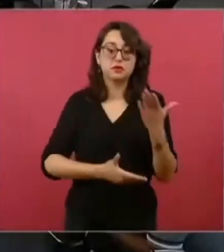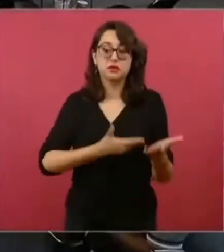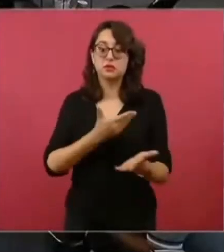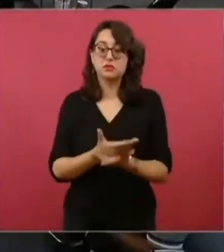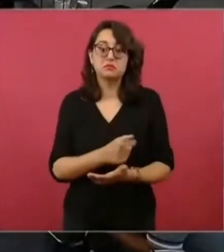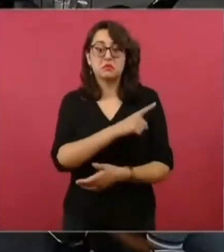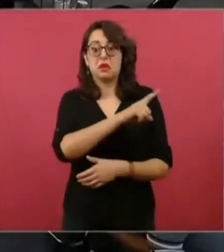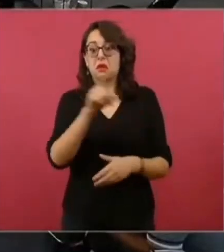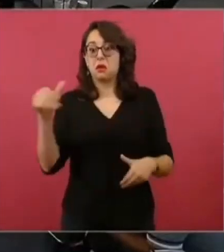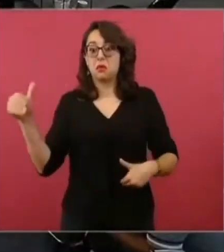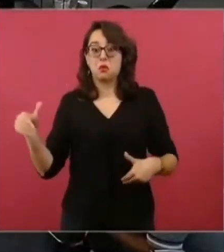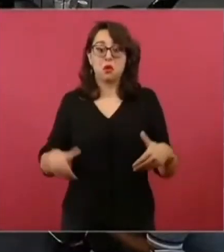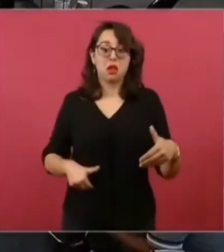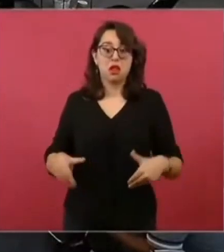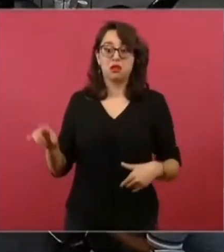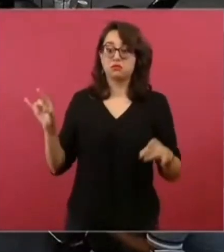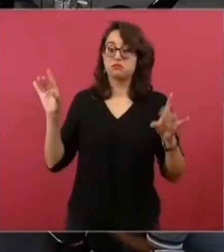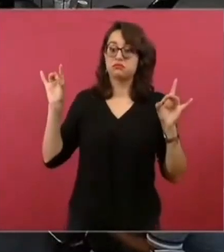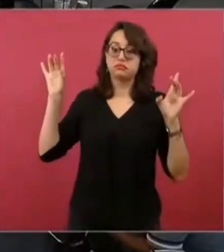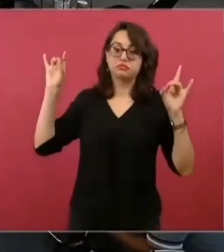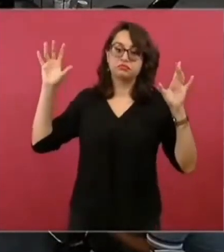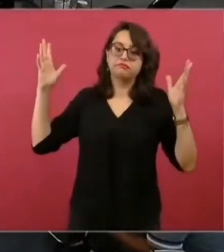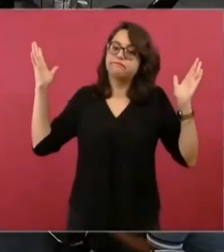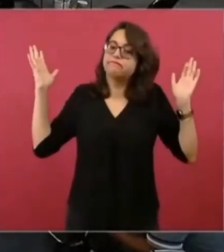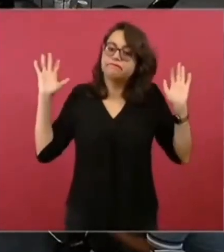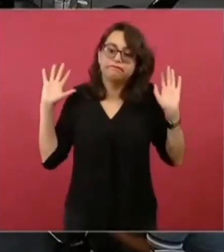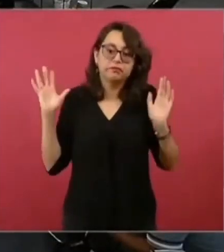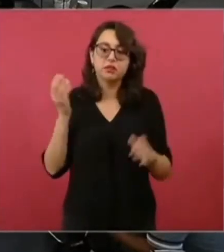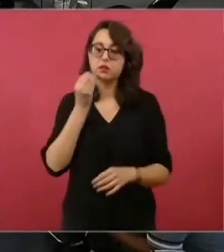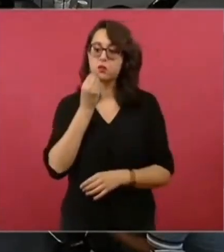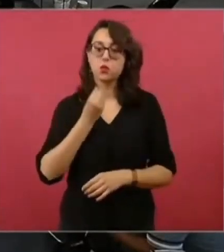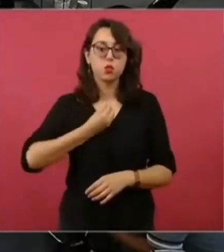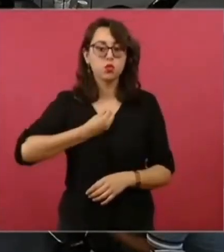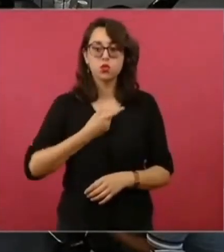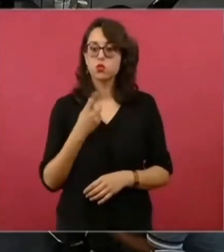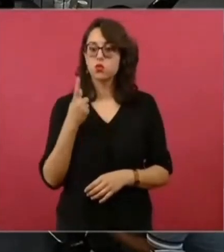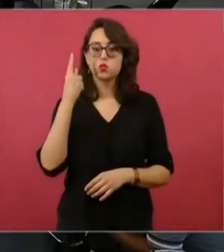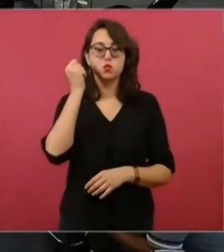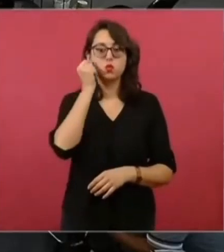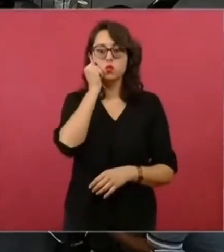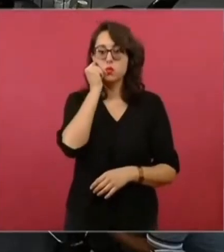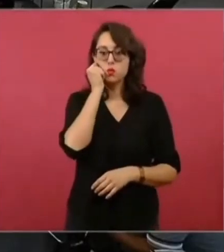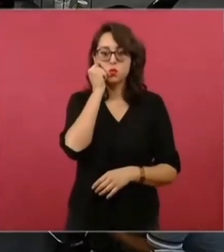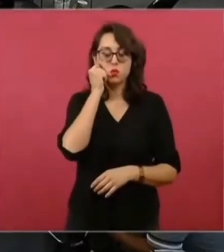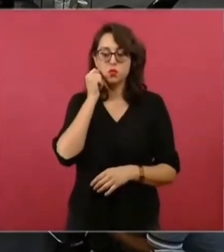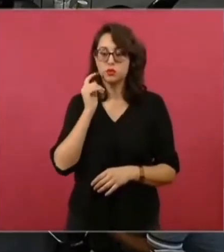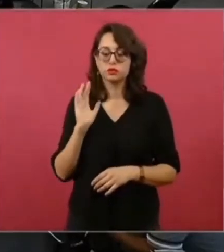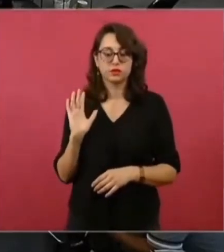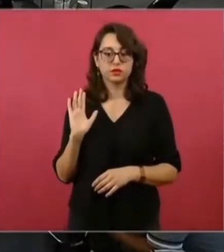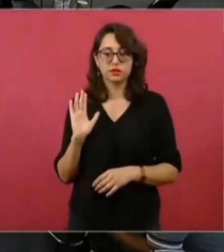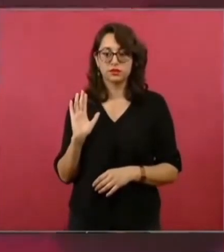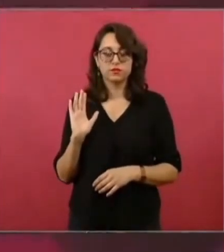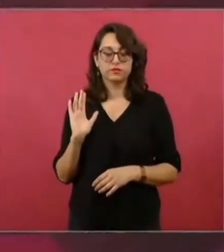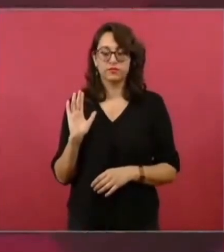importa. Que no les guste, porque